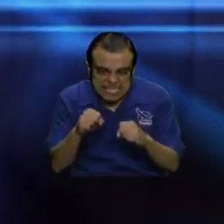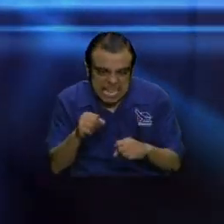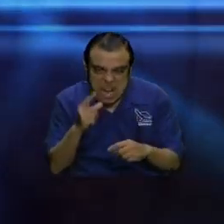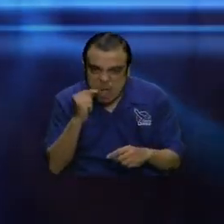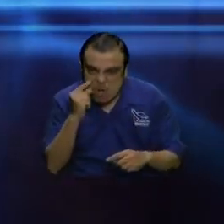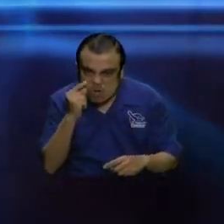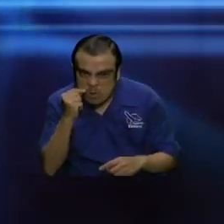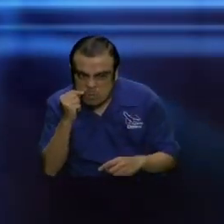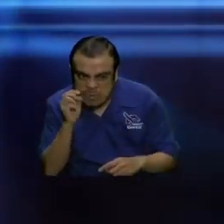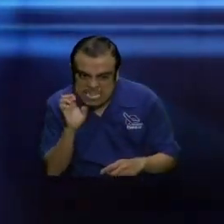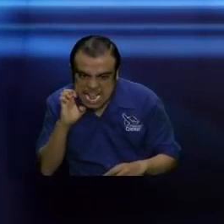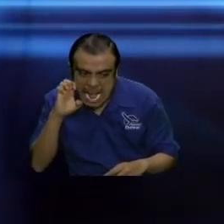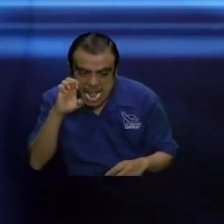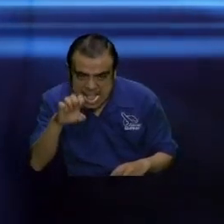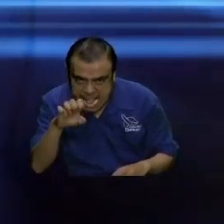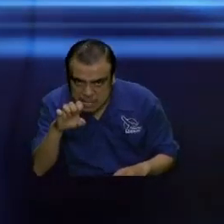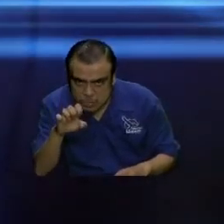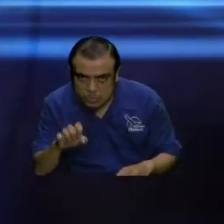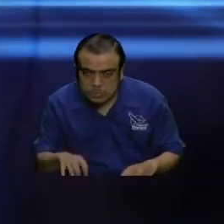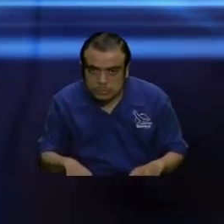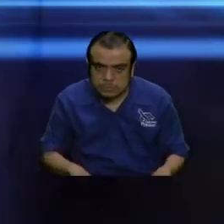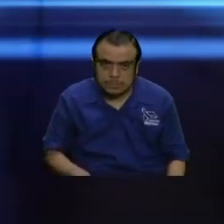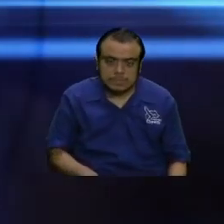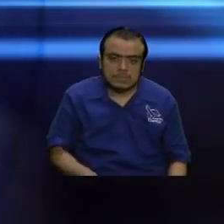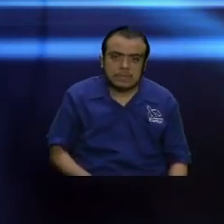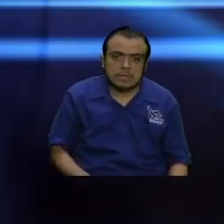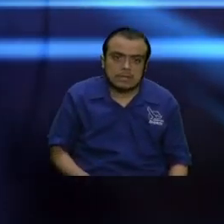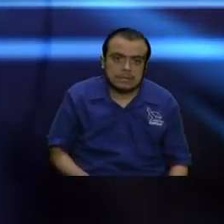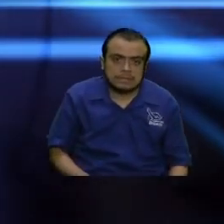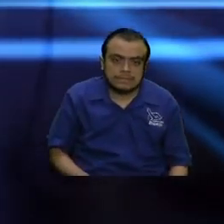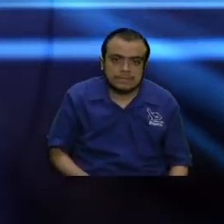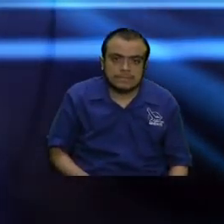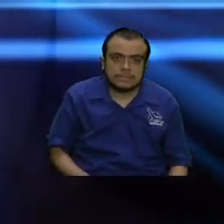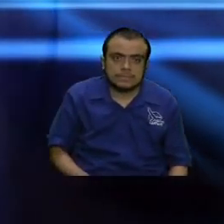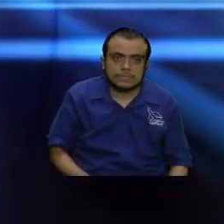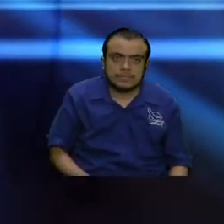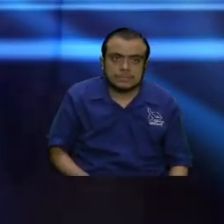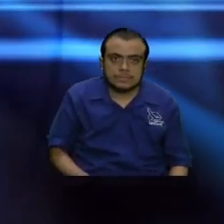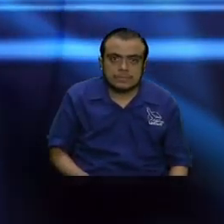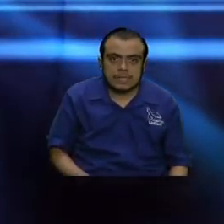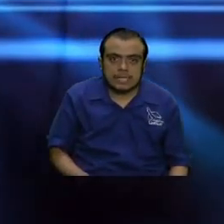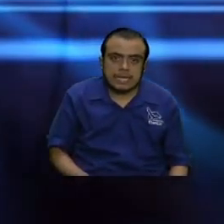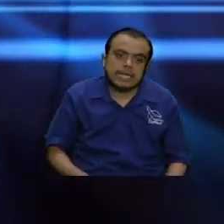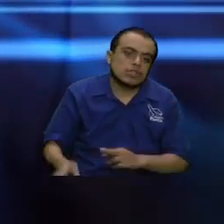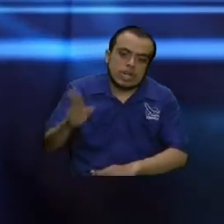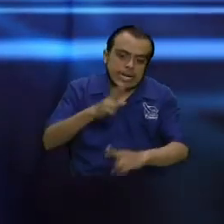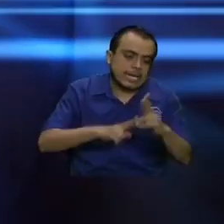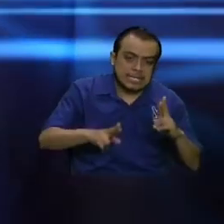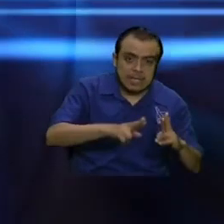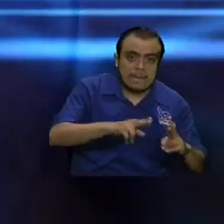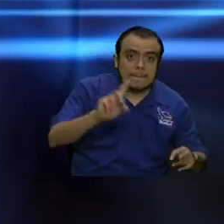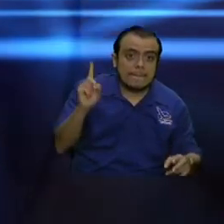engañosas del error. Y entonces aquí me tengo que ir a Primera de Timoteo.